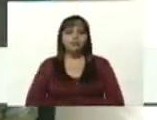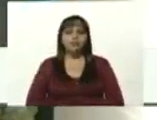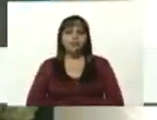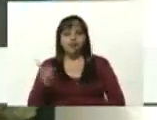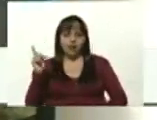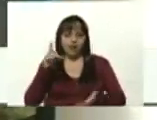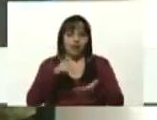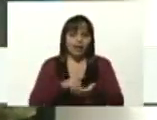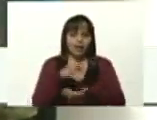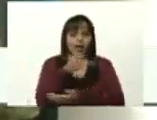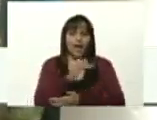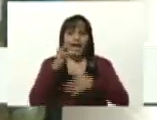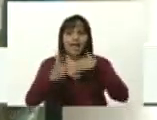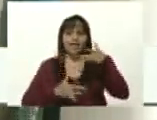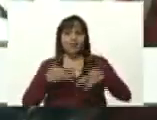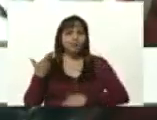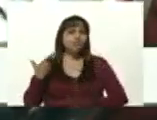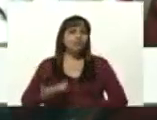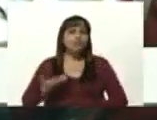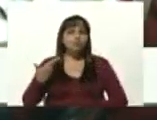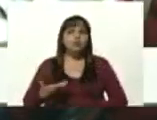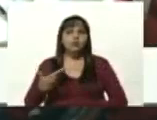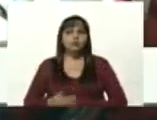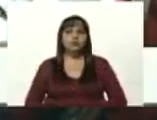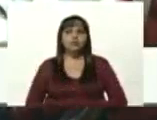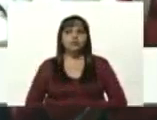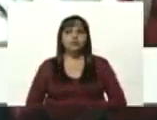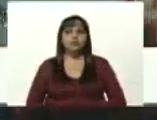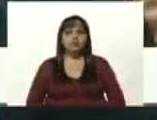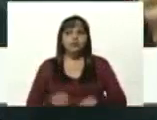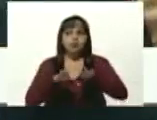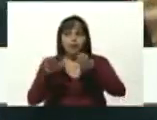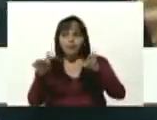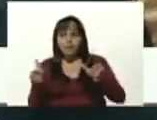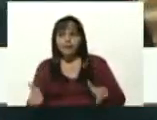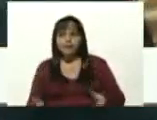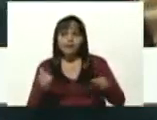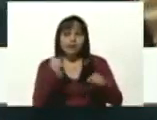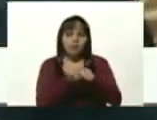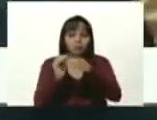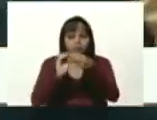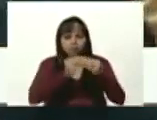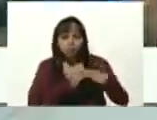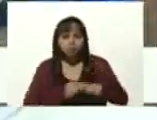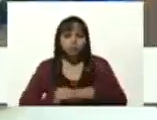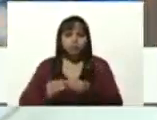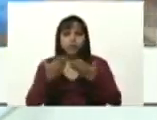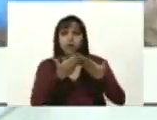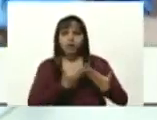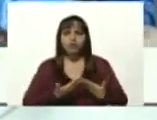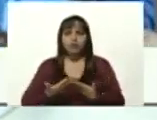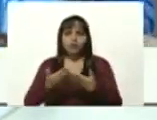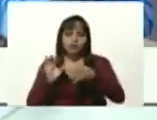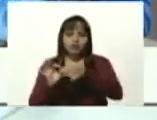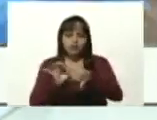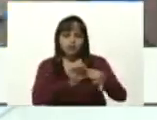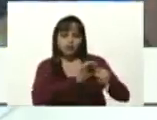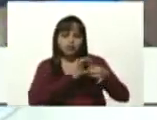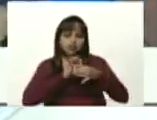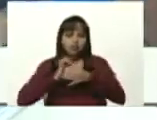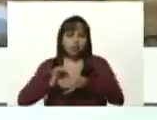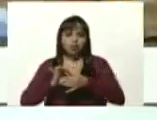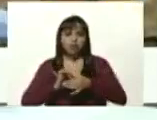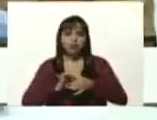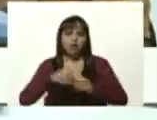ejercicio importante donde las mesas de infraestructura escolar articulado con el poder